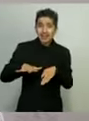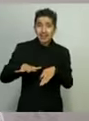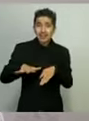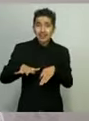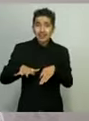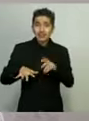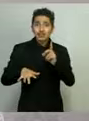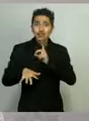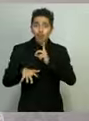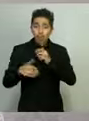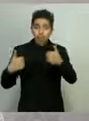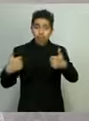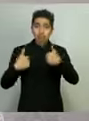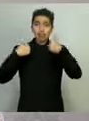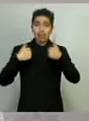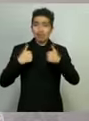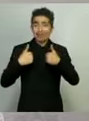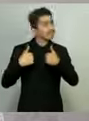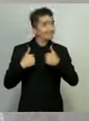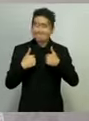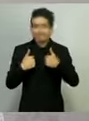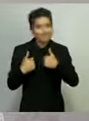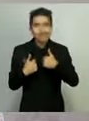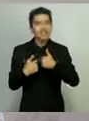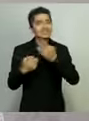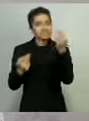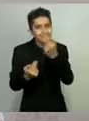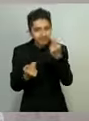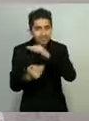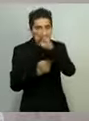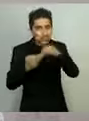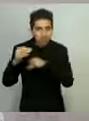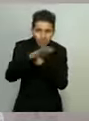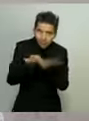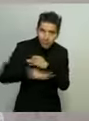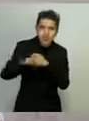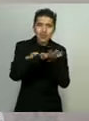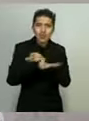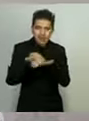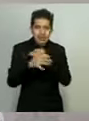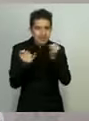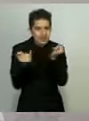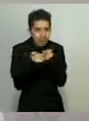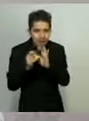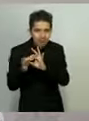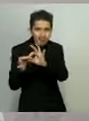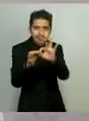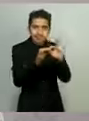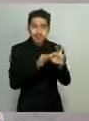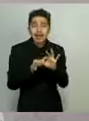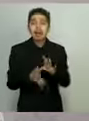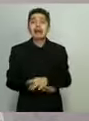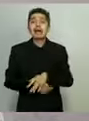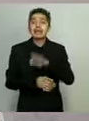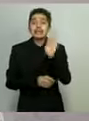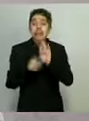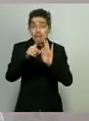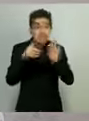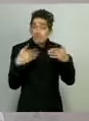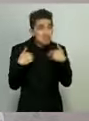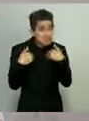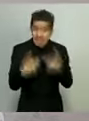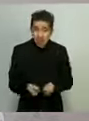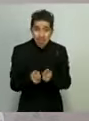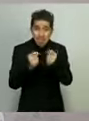poder solos. Necesitamos que cada uno de ustedes haga la parte que le toca. Y si no lo entendemos de una vez,